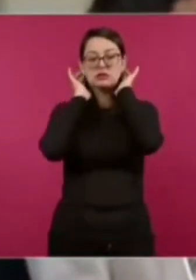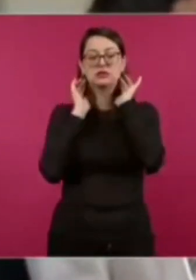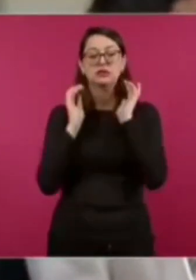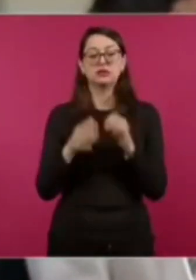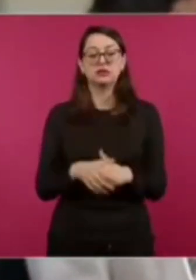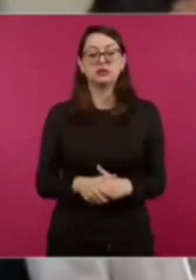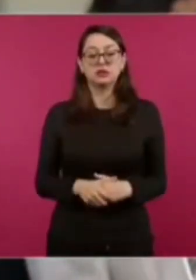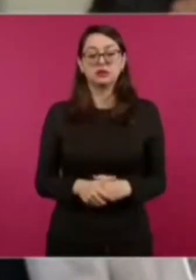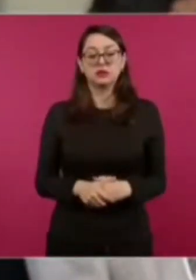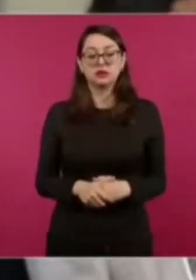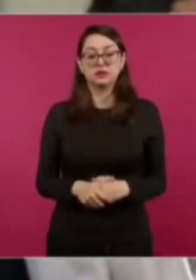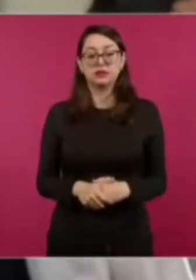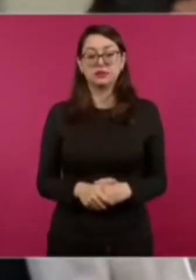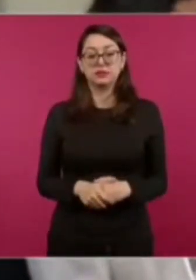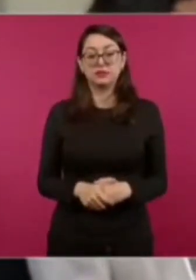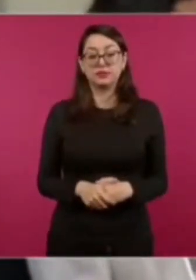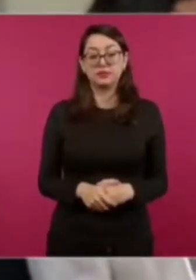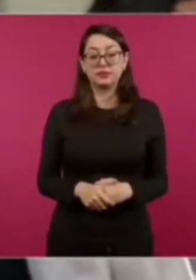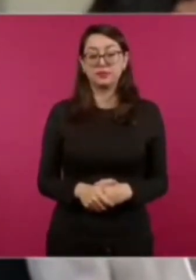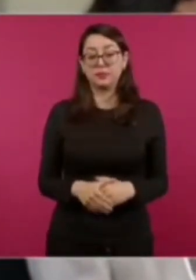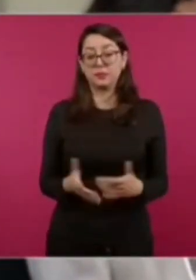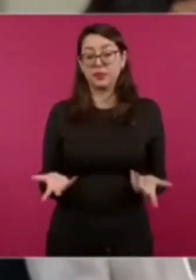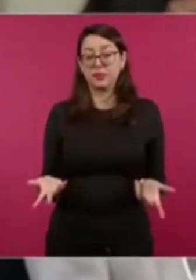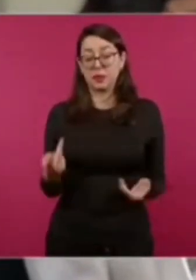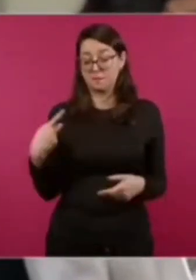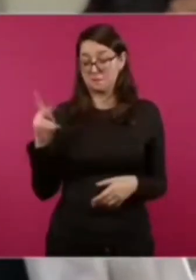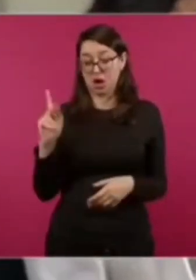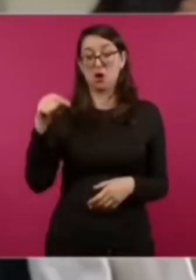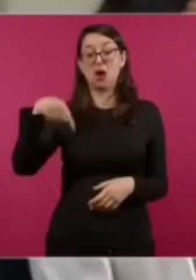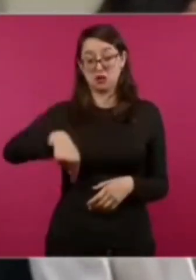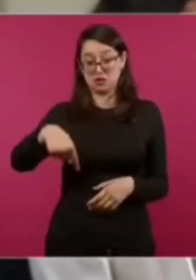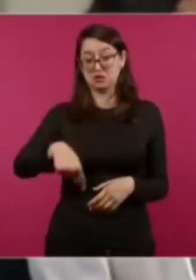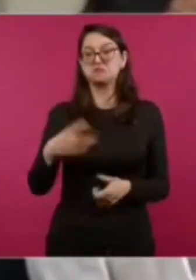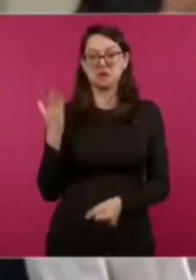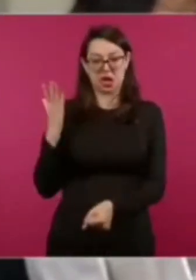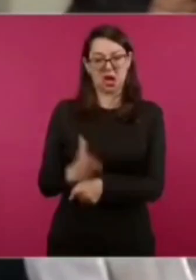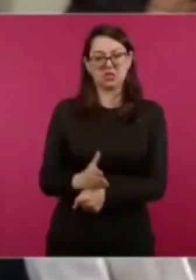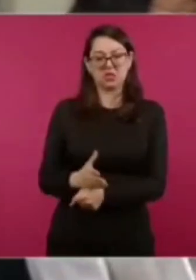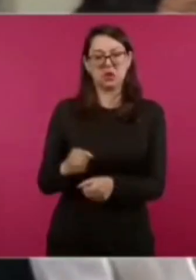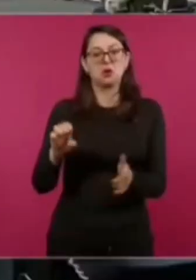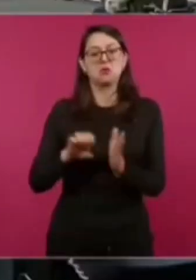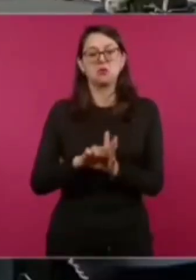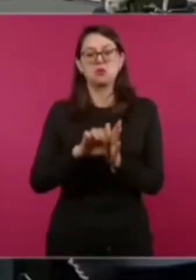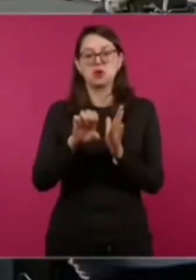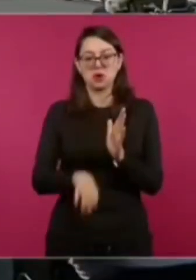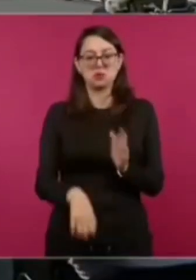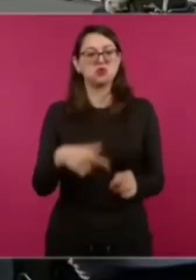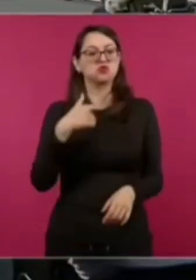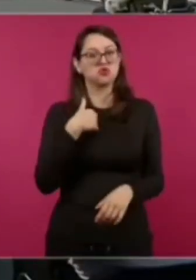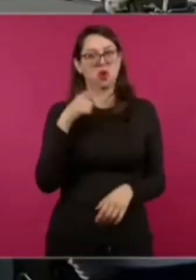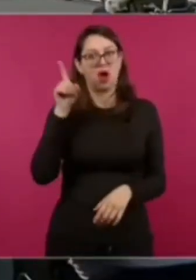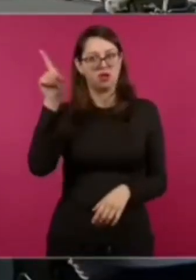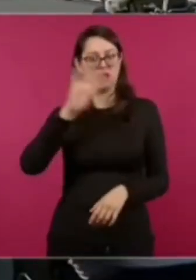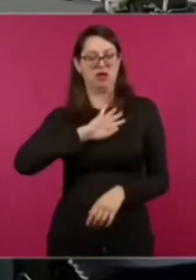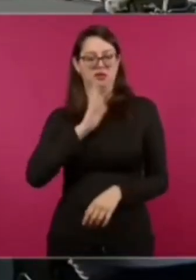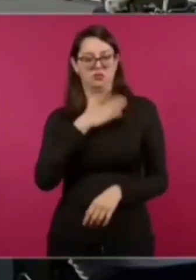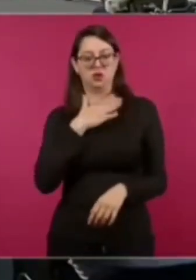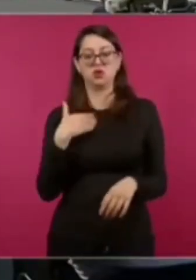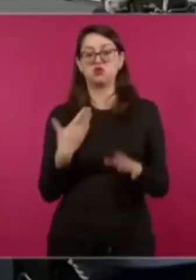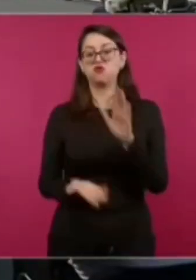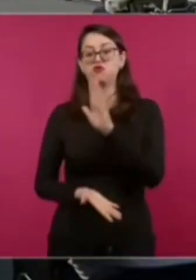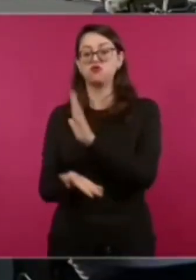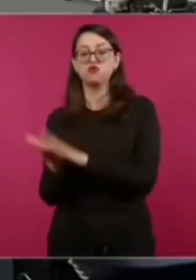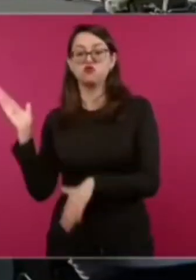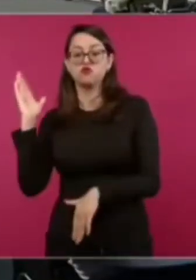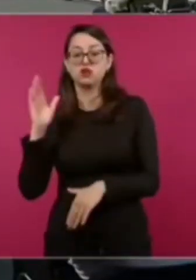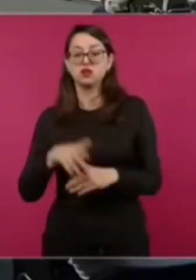estuve… pero sí, ay, presidente, porque usted el día que me fui a España a propósito, usted dijo,